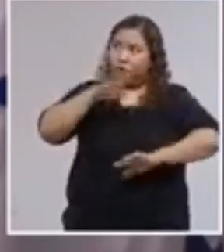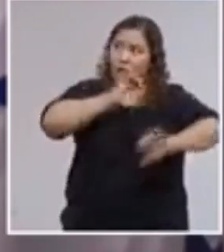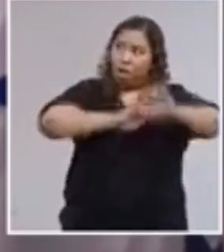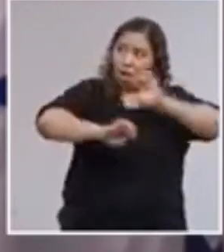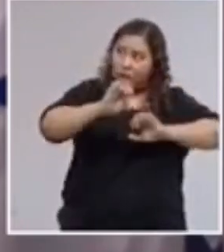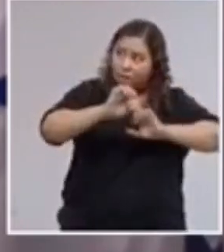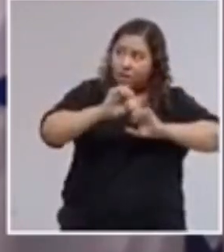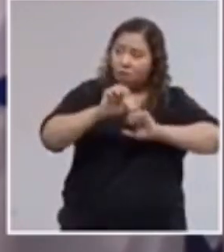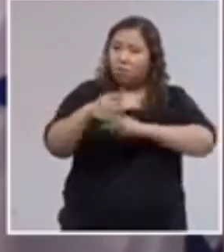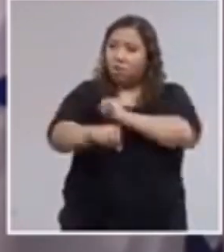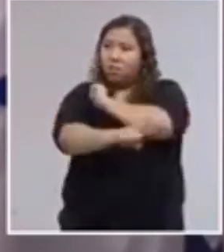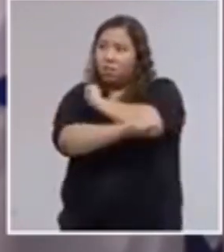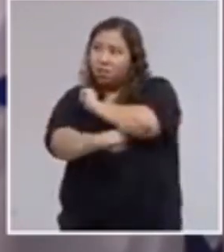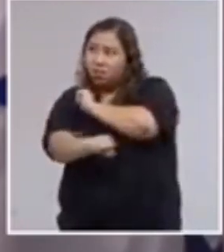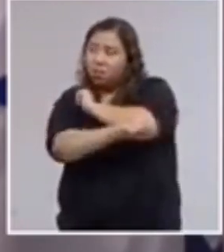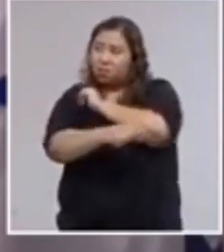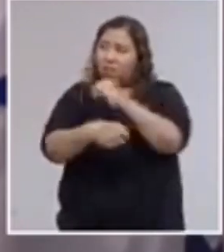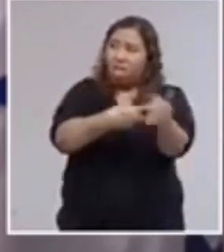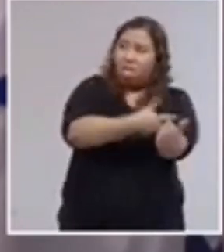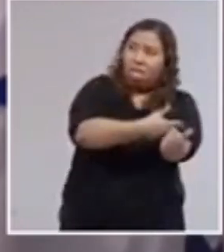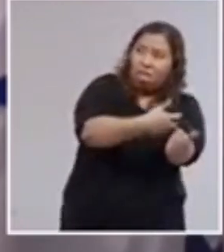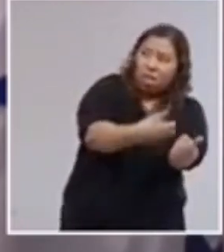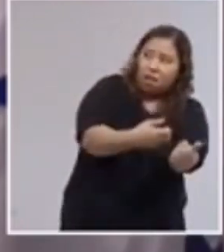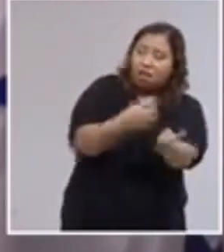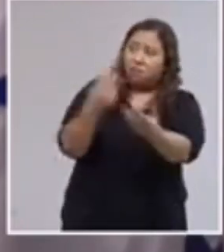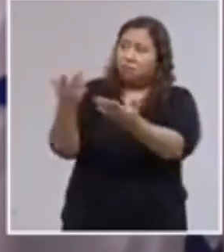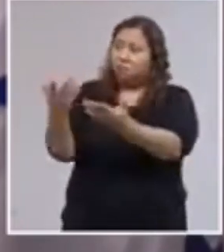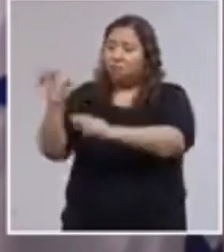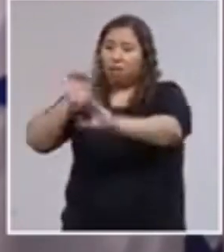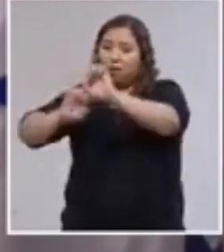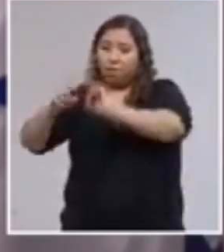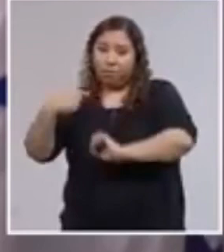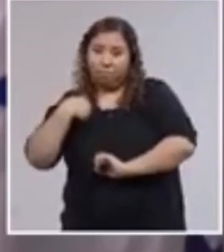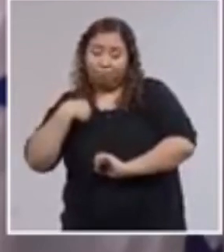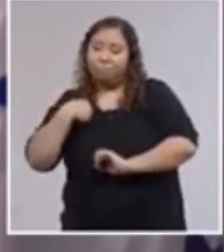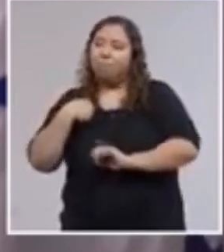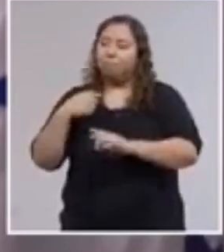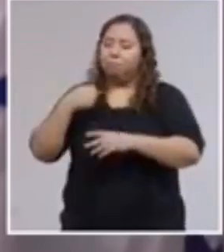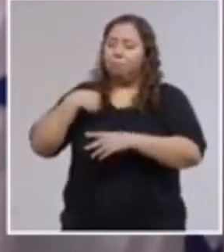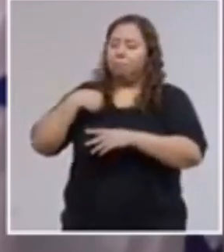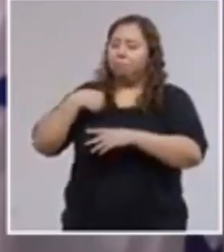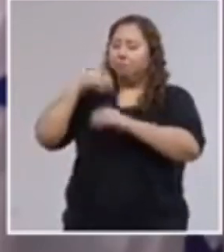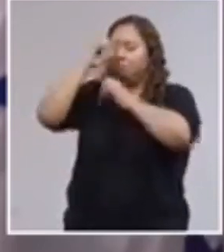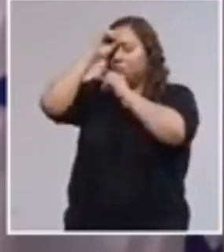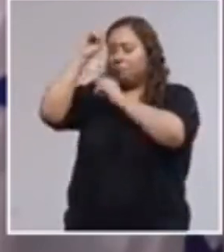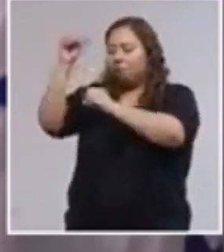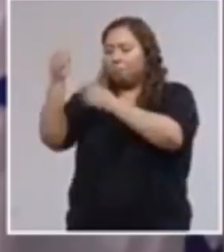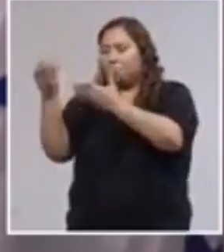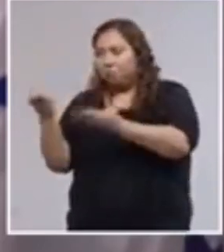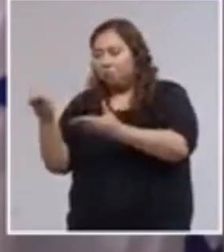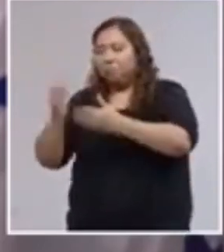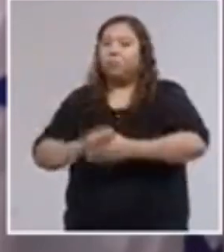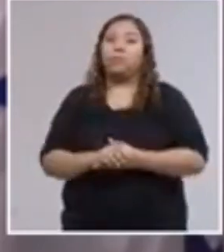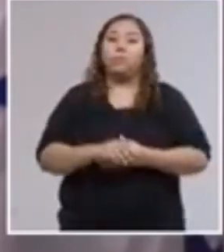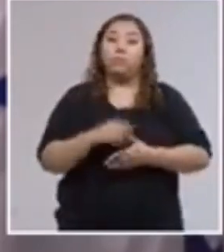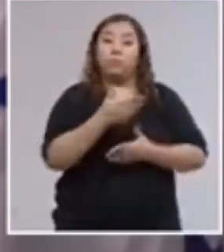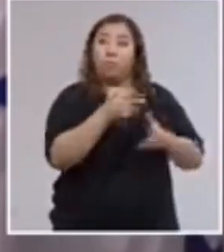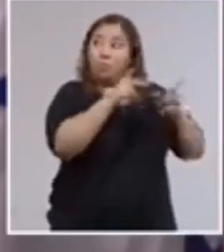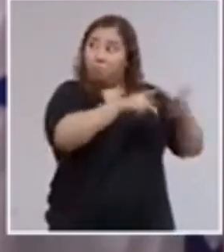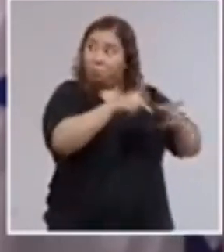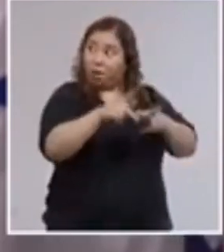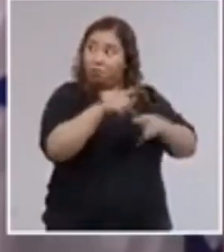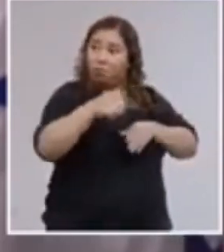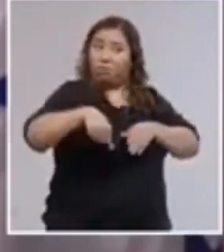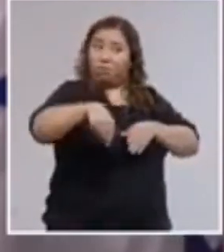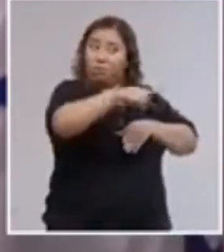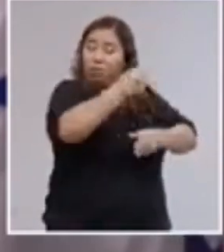pasos a seguir. También estamos tomando medidas preventivas con todo el personal que elabora conmigo y están siendo